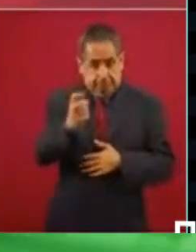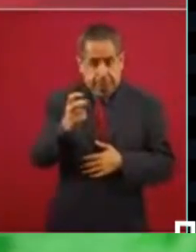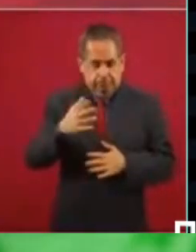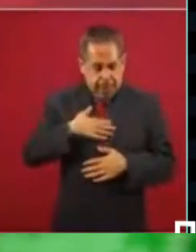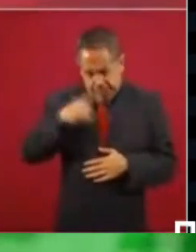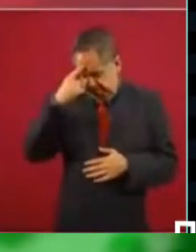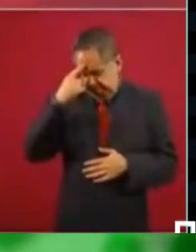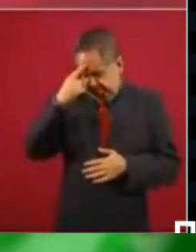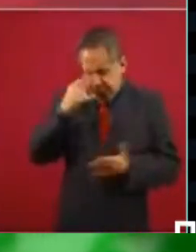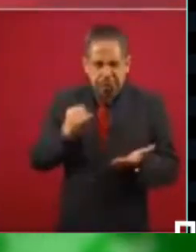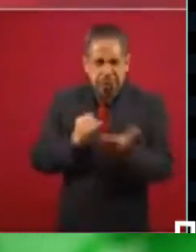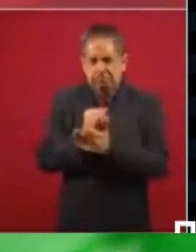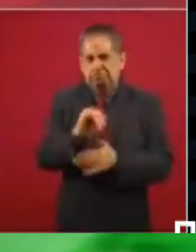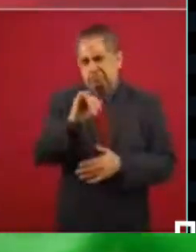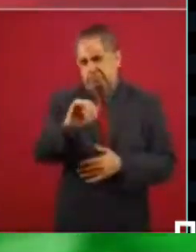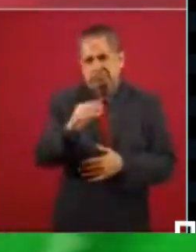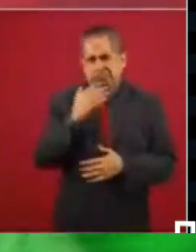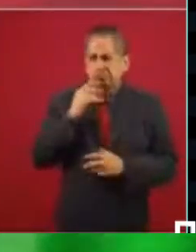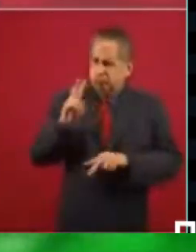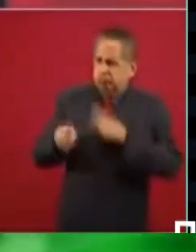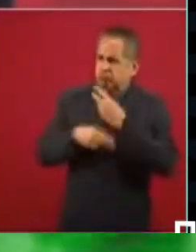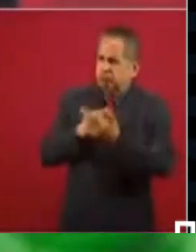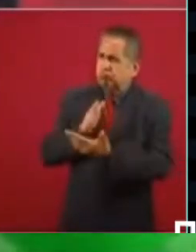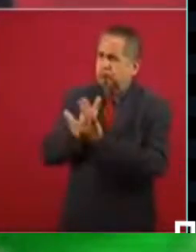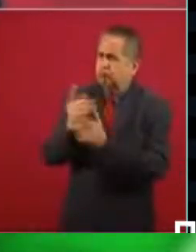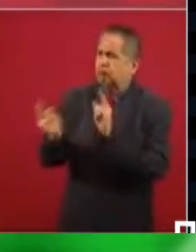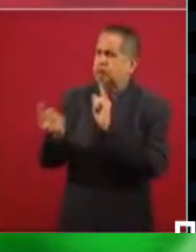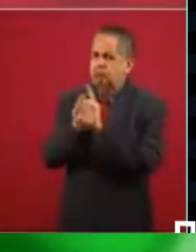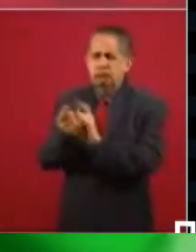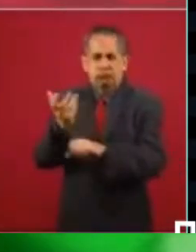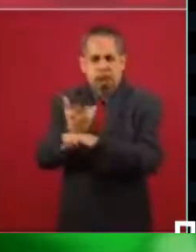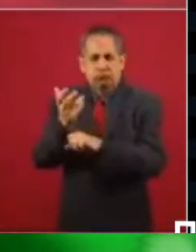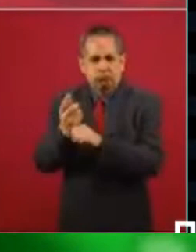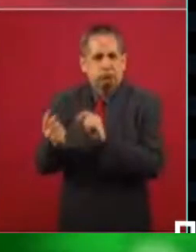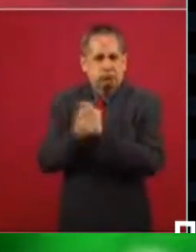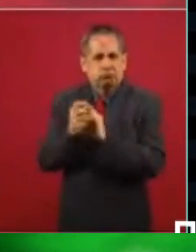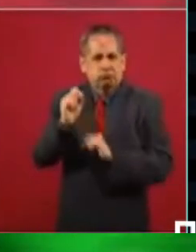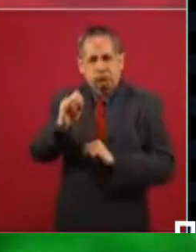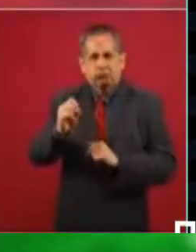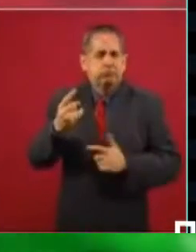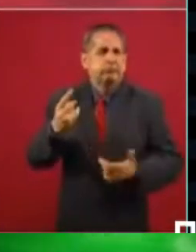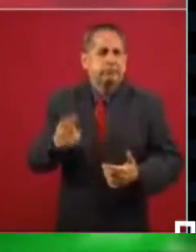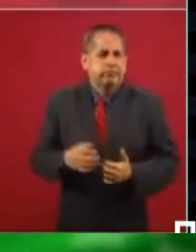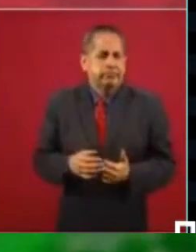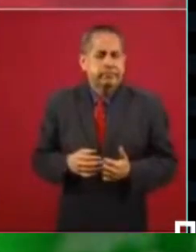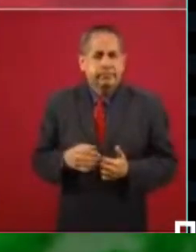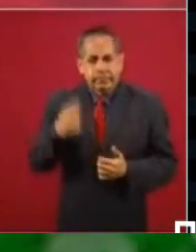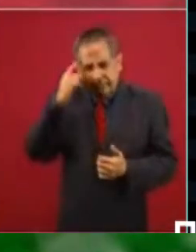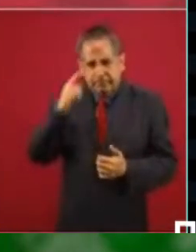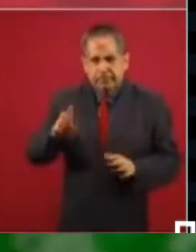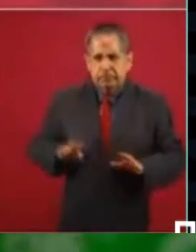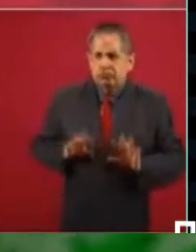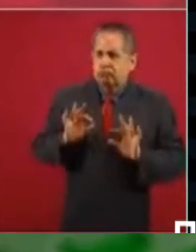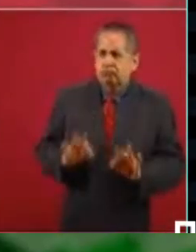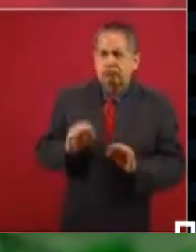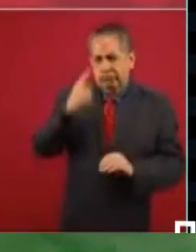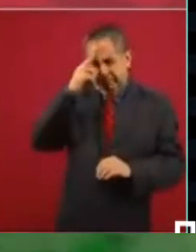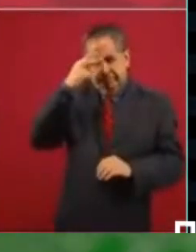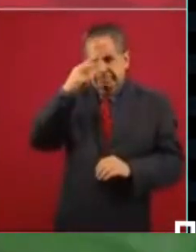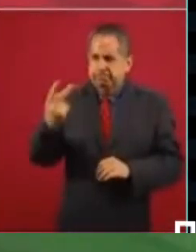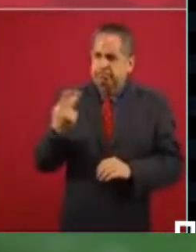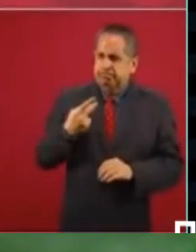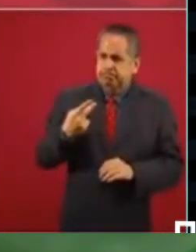tomé la decisión de ir a Estados Unidos, que es conveniente para México,